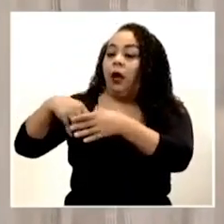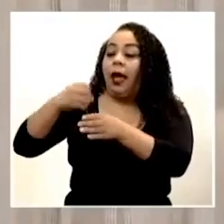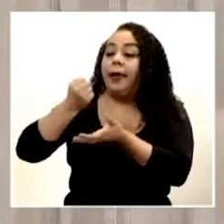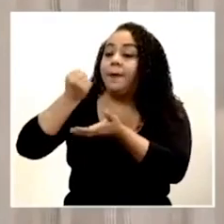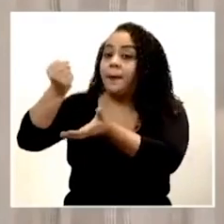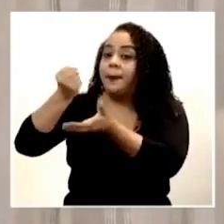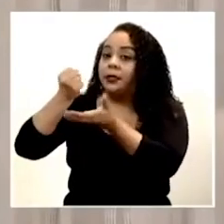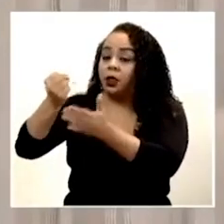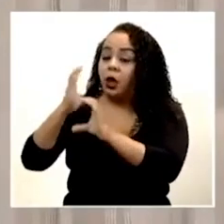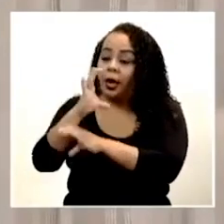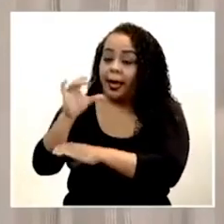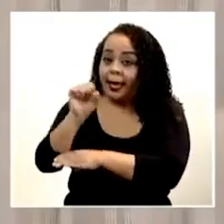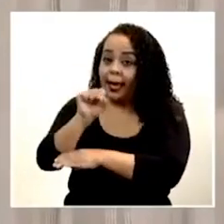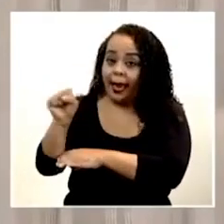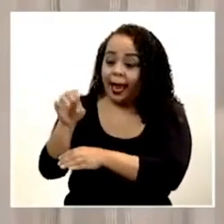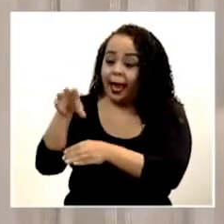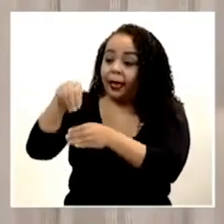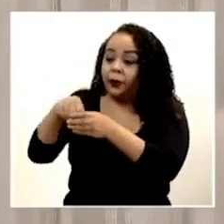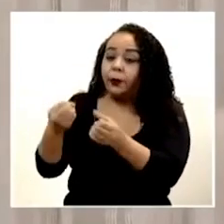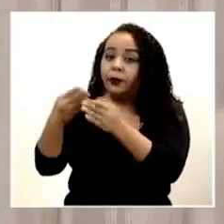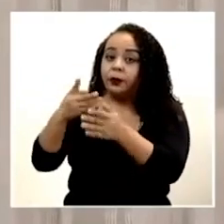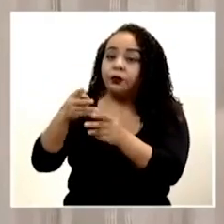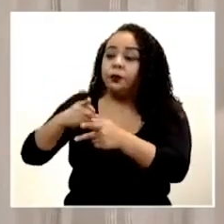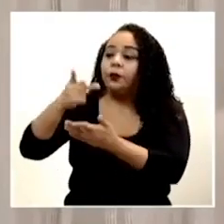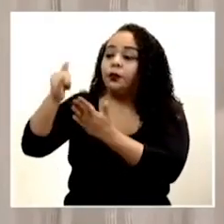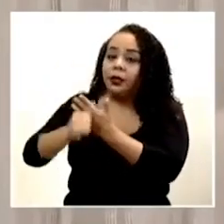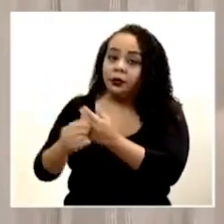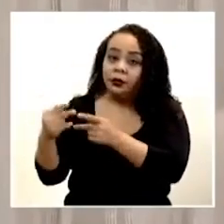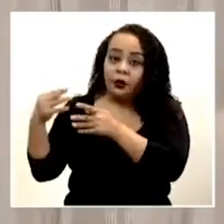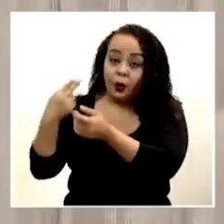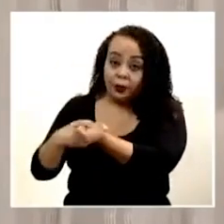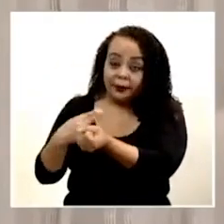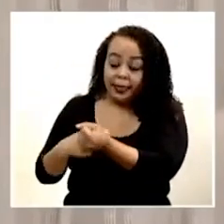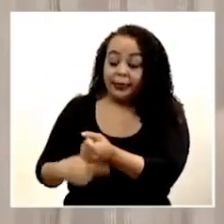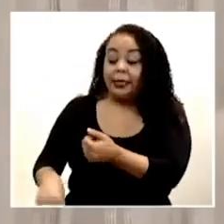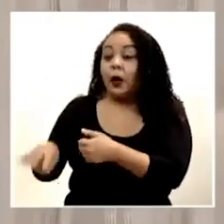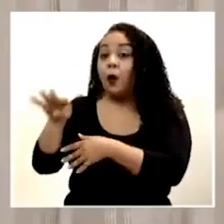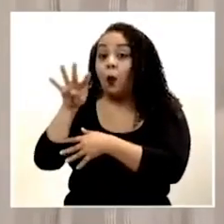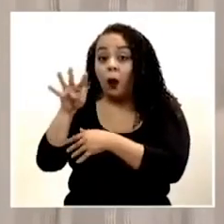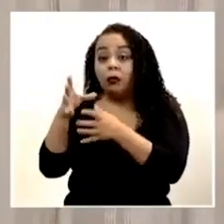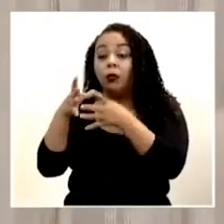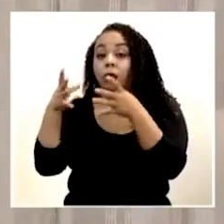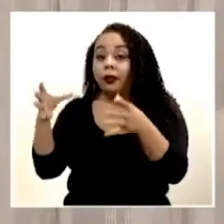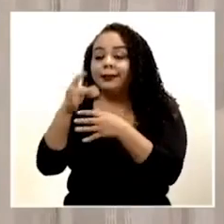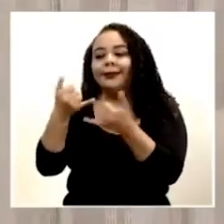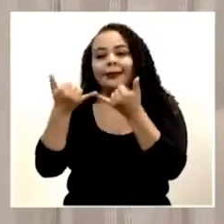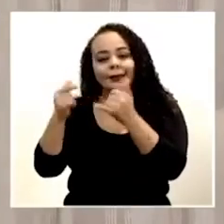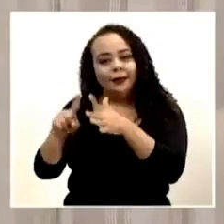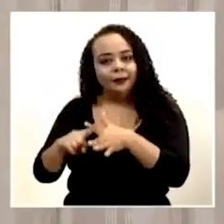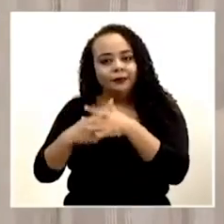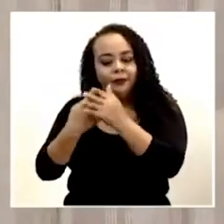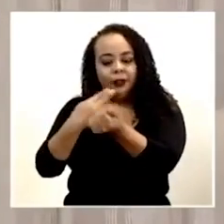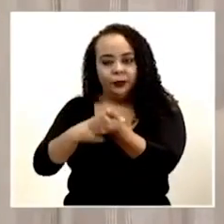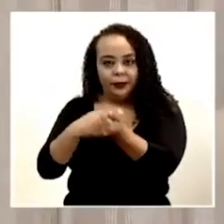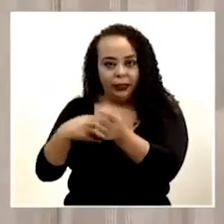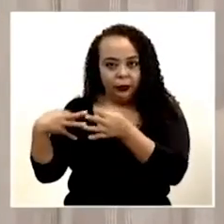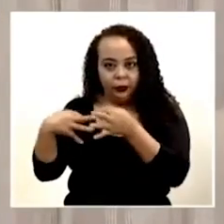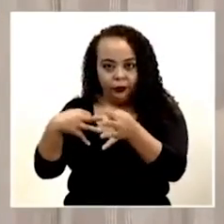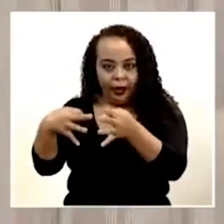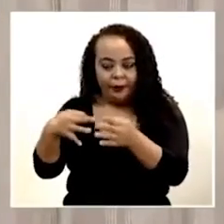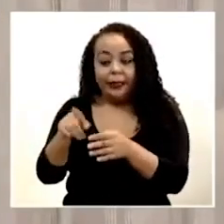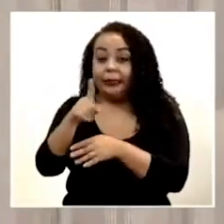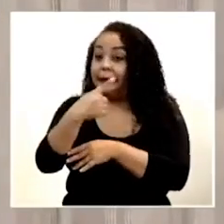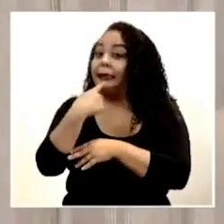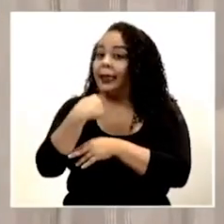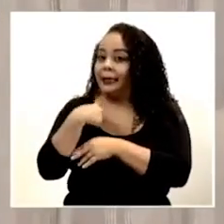la caja que incluye muchos proyectos hospitalarios, hay cuatro grandes ya encaminados, está el hospital de Turrialba, que se